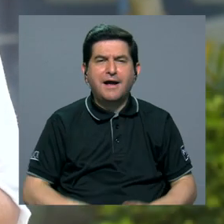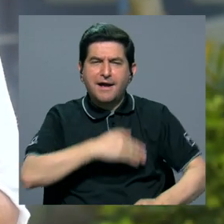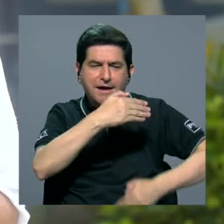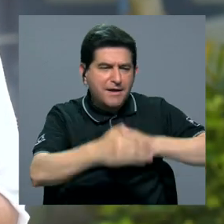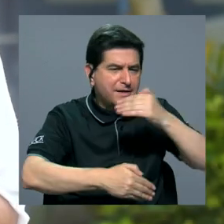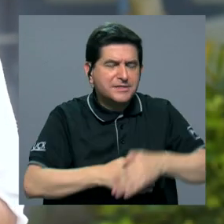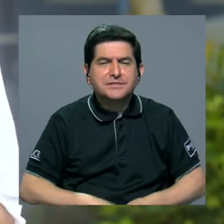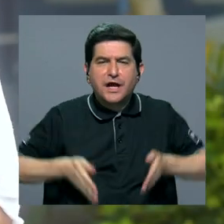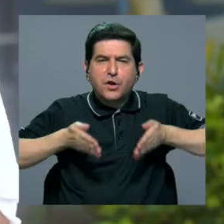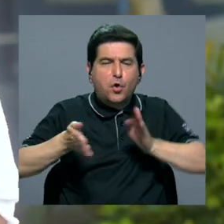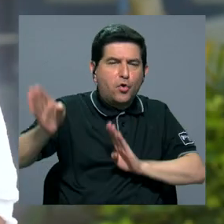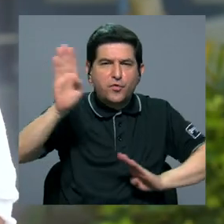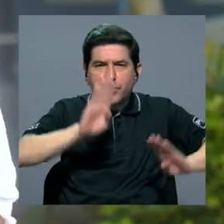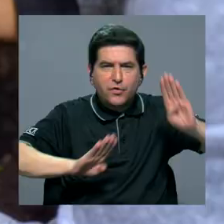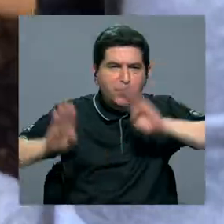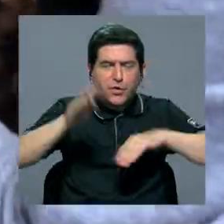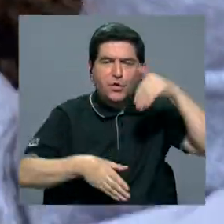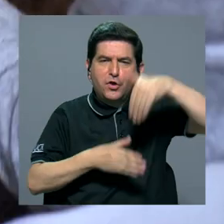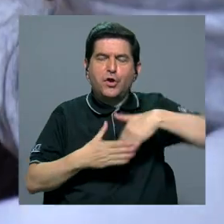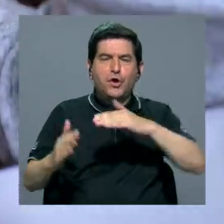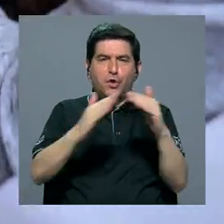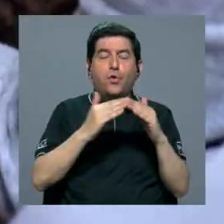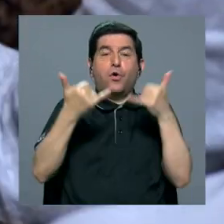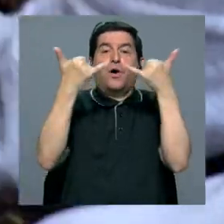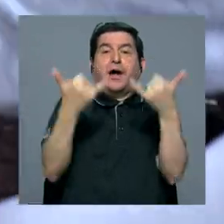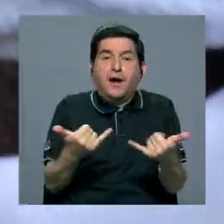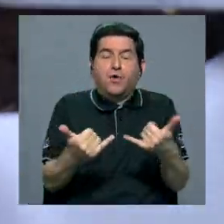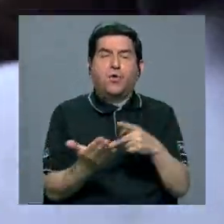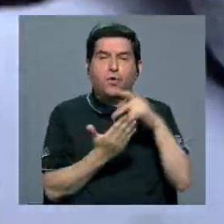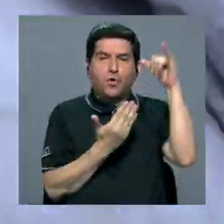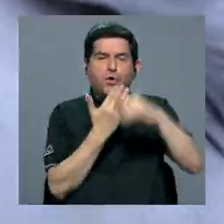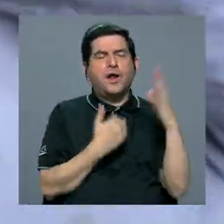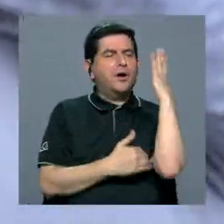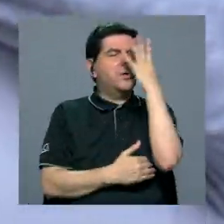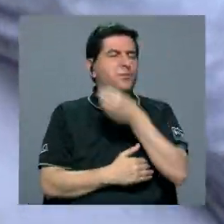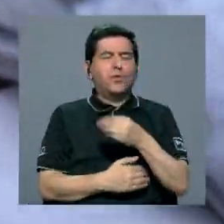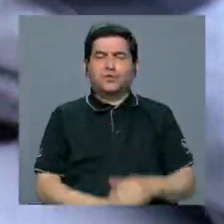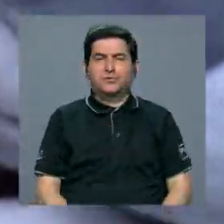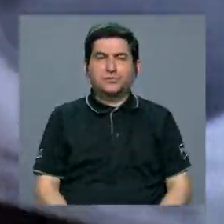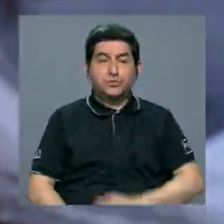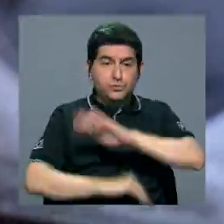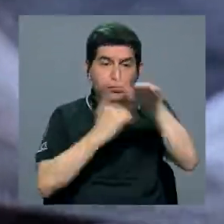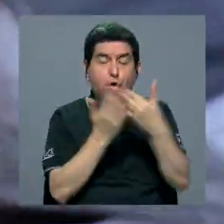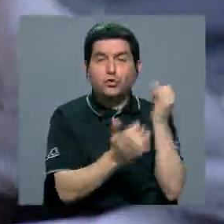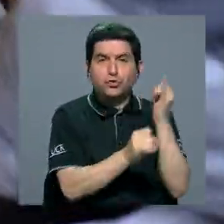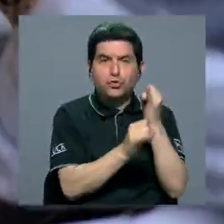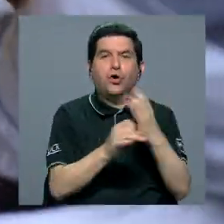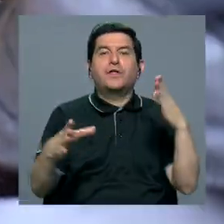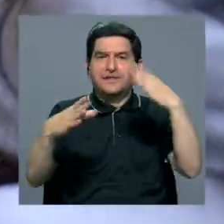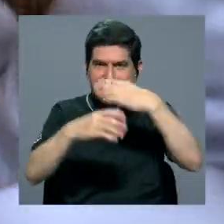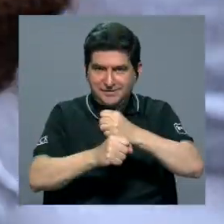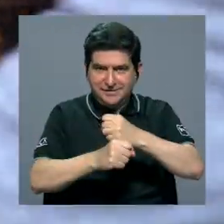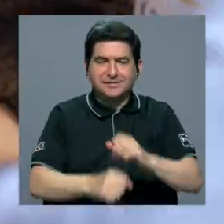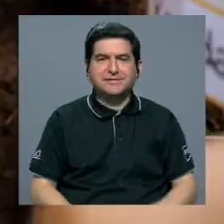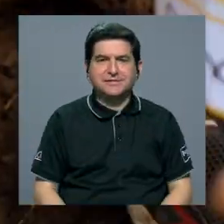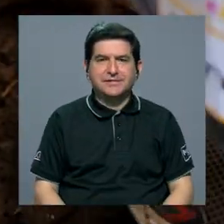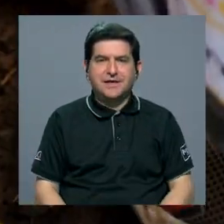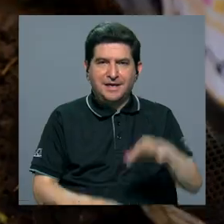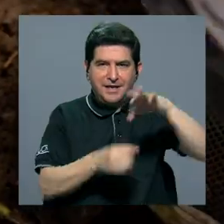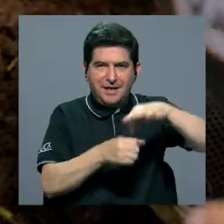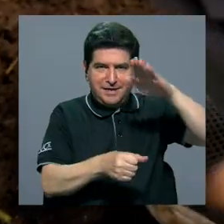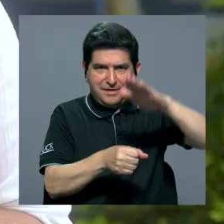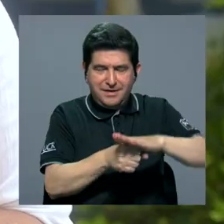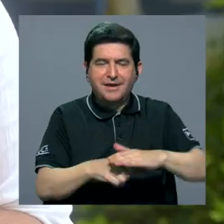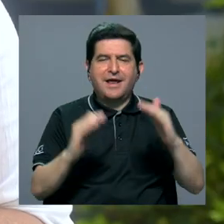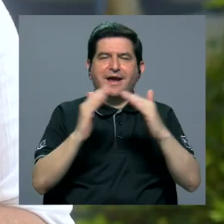iniciativa de los corredores biológicos interurbanos. Ahora tenemos un proyecto hermoso que logramos hacer entre todas las instituciones, que es plantemos